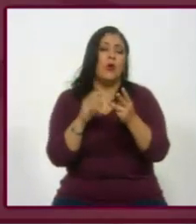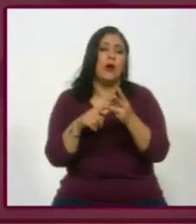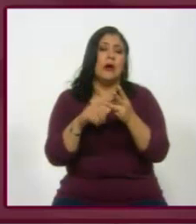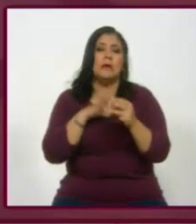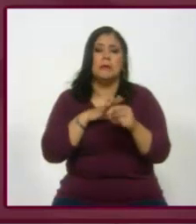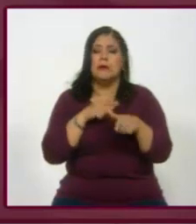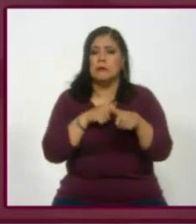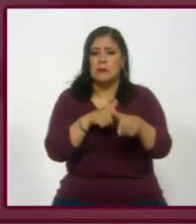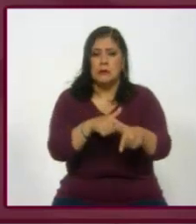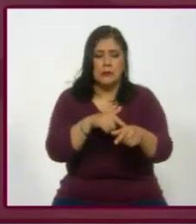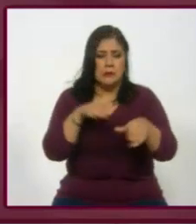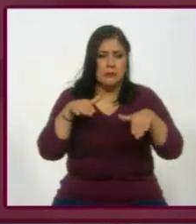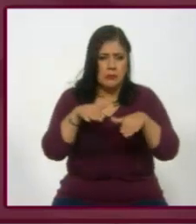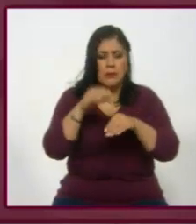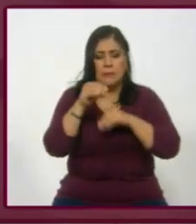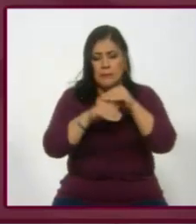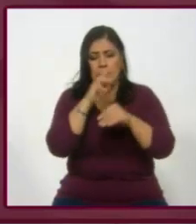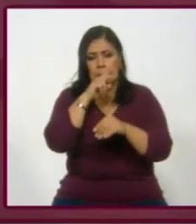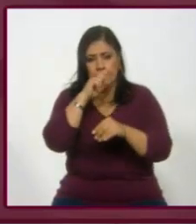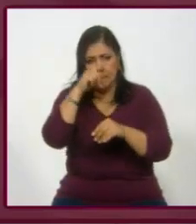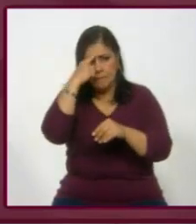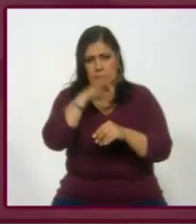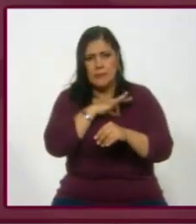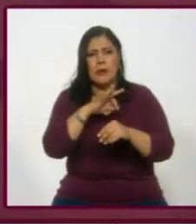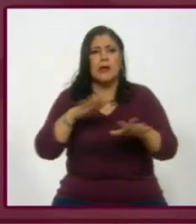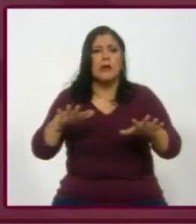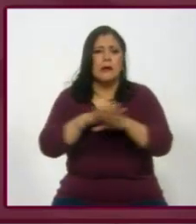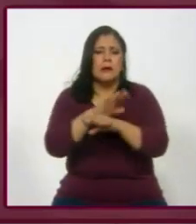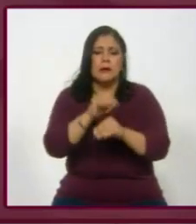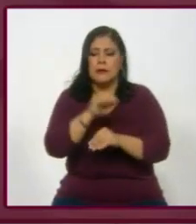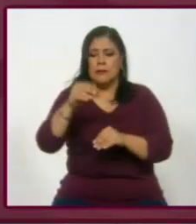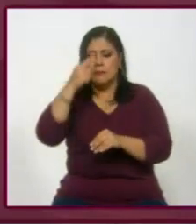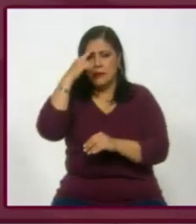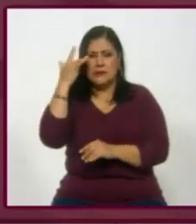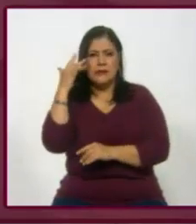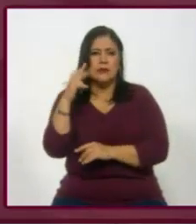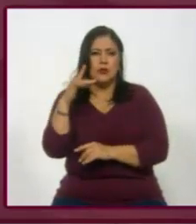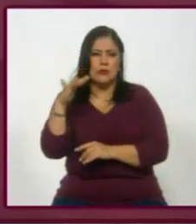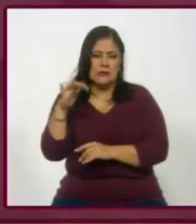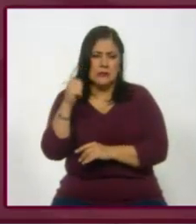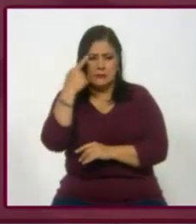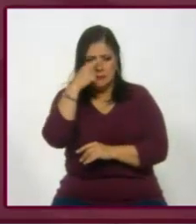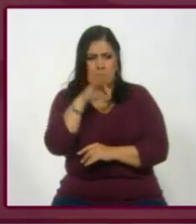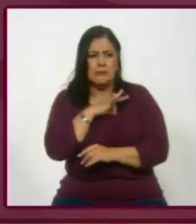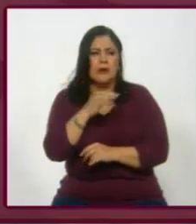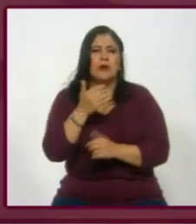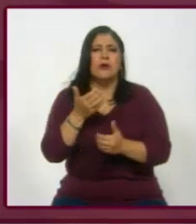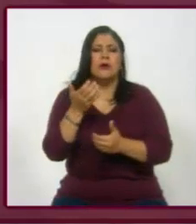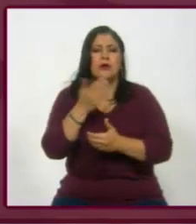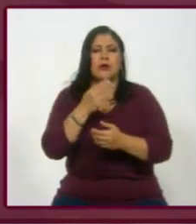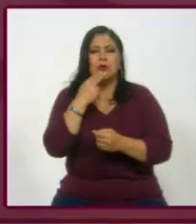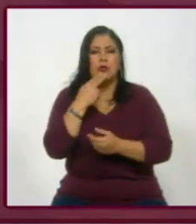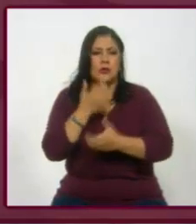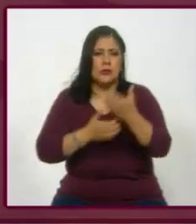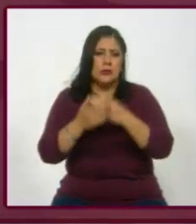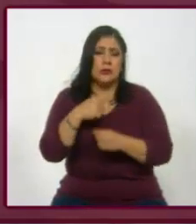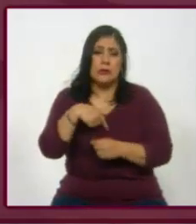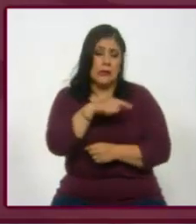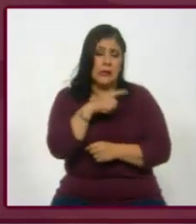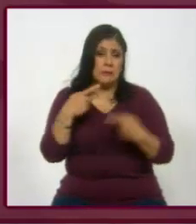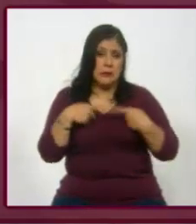actual y mejorar y adecuar la base militar de Santa Lucía para que se puedan usar para vuelos comerciales. ¿No quiere la gente el aeropuerto?